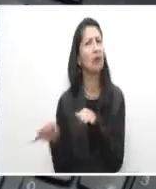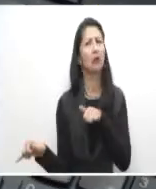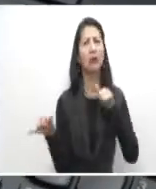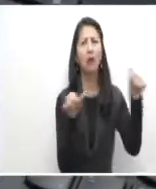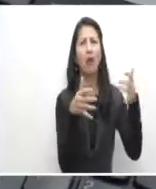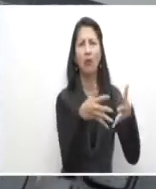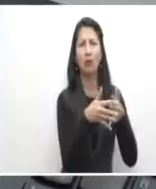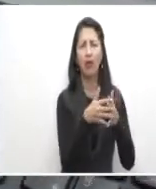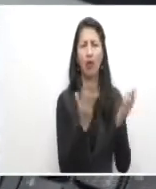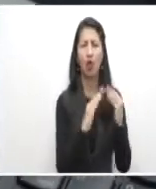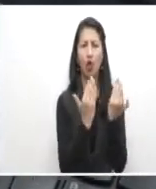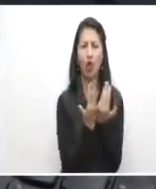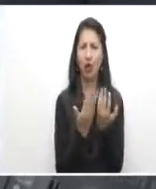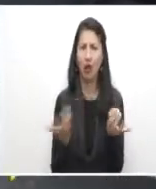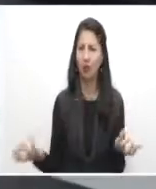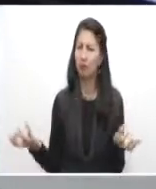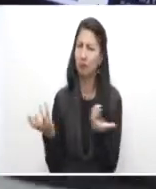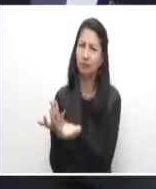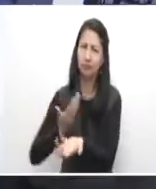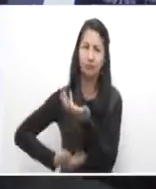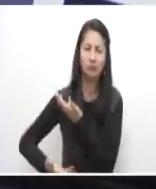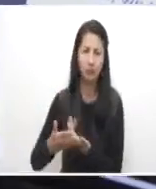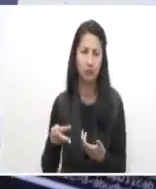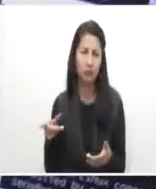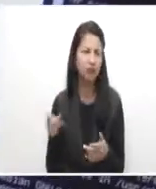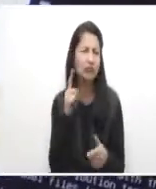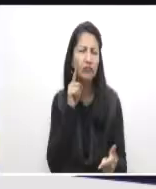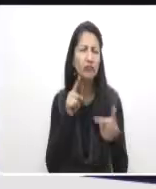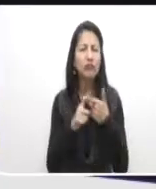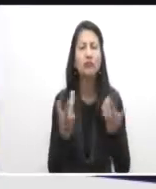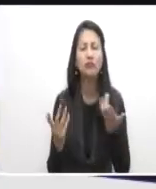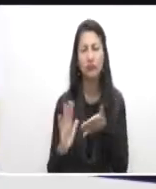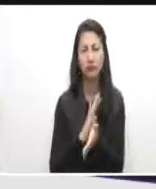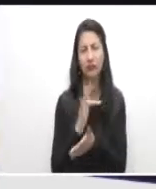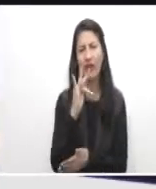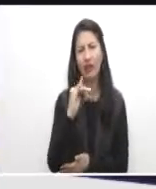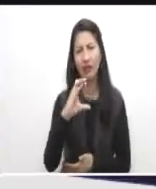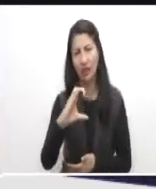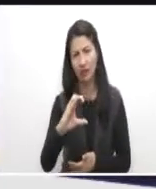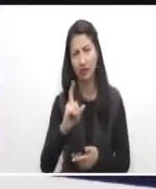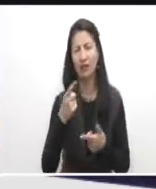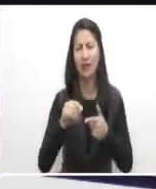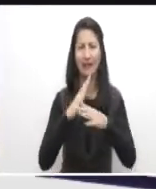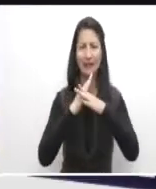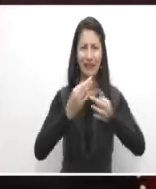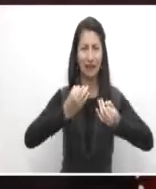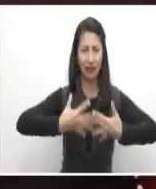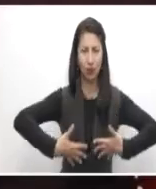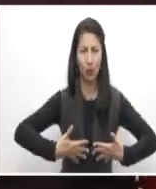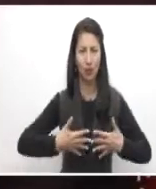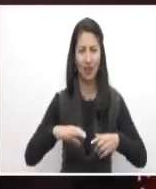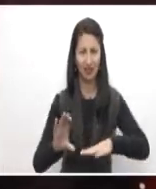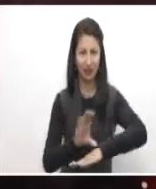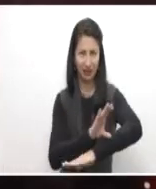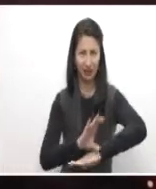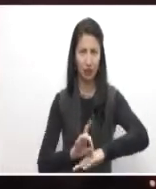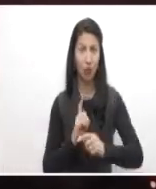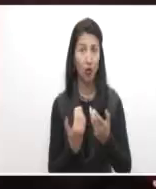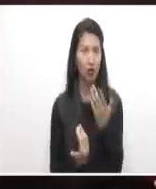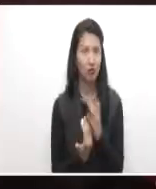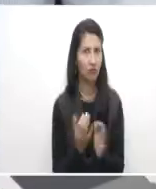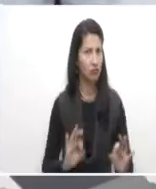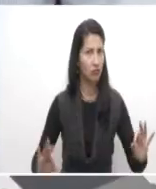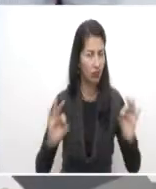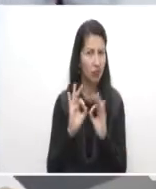institución. El proyecto en el que trabajan se basa en tecnologías de la información, ciberseguridad y emprendimiento en un mundo cambiante, que